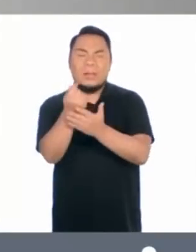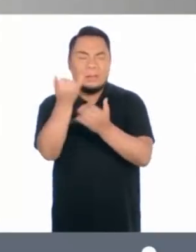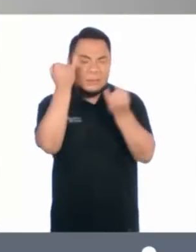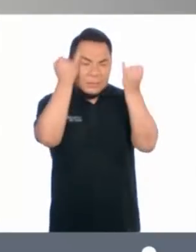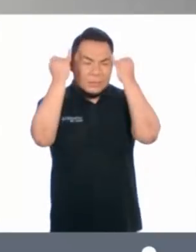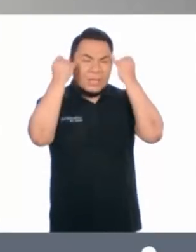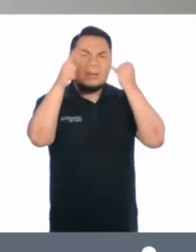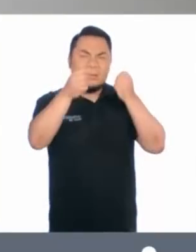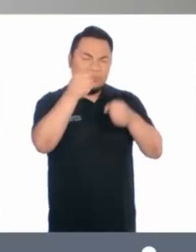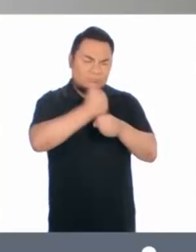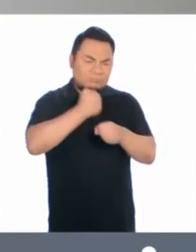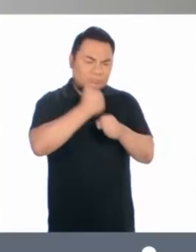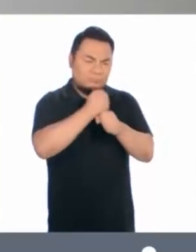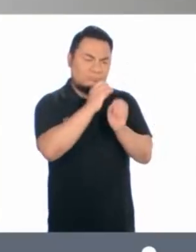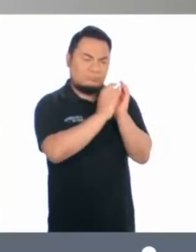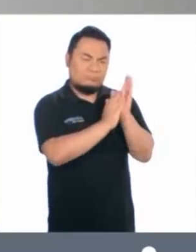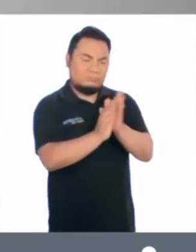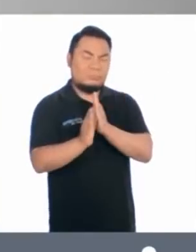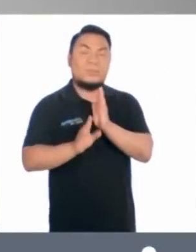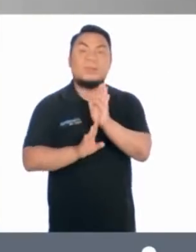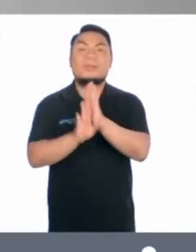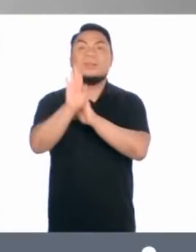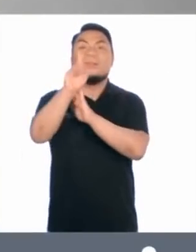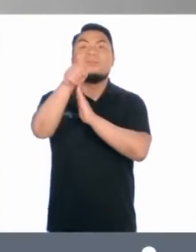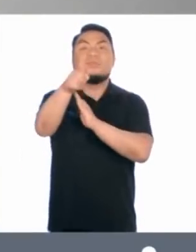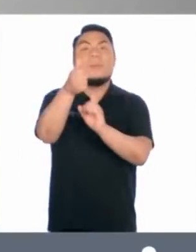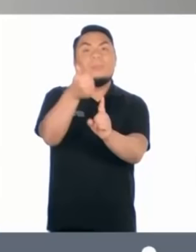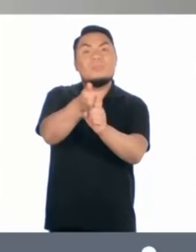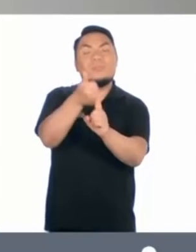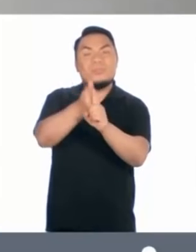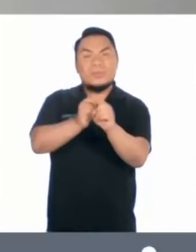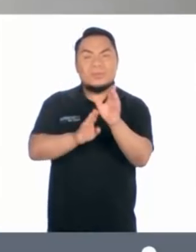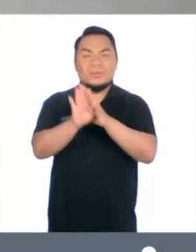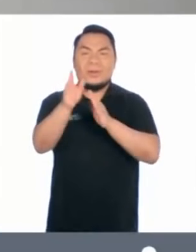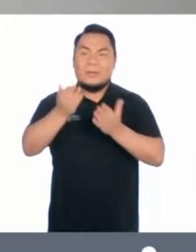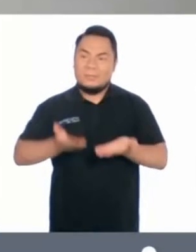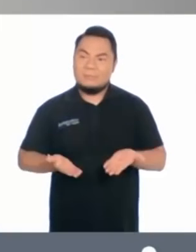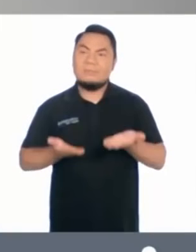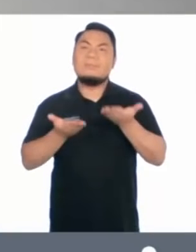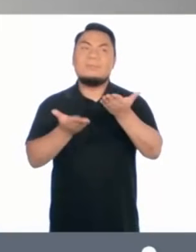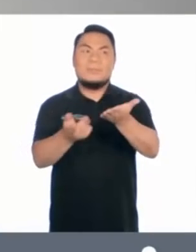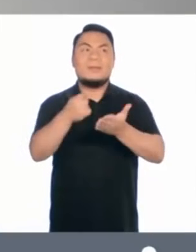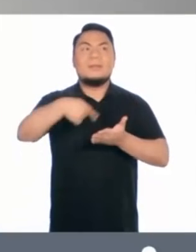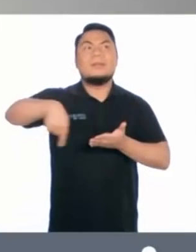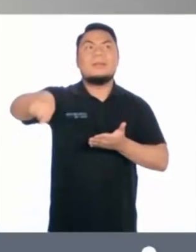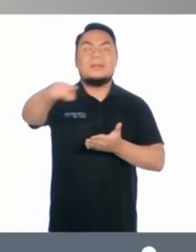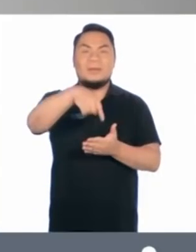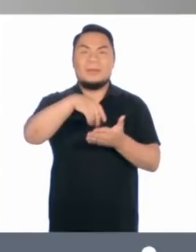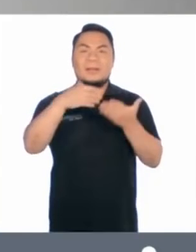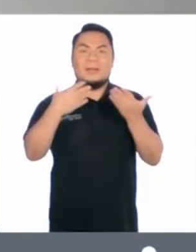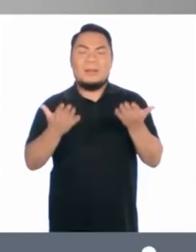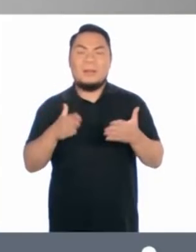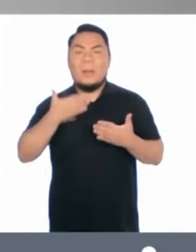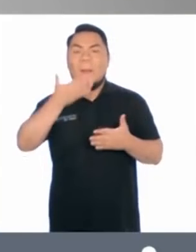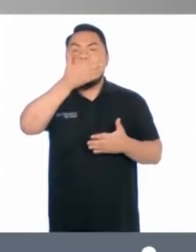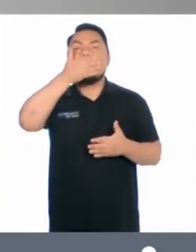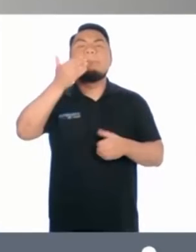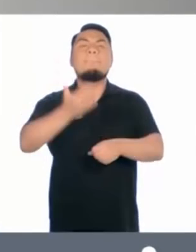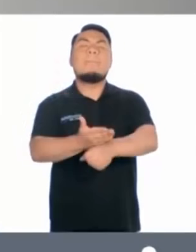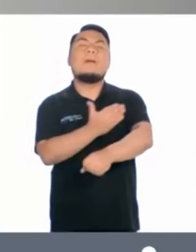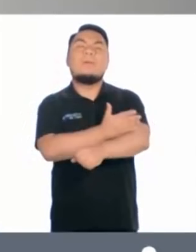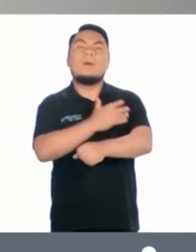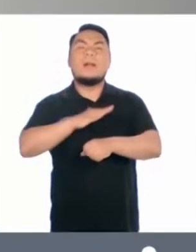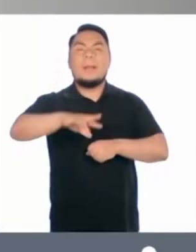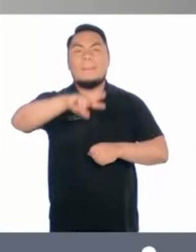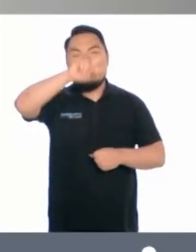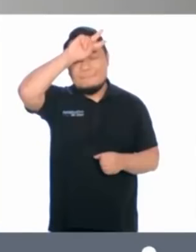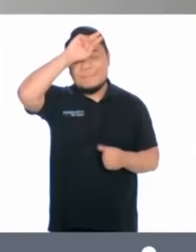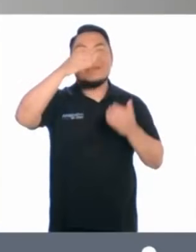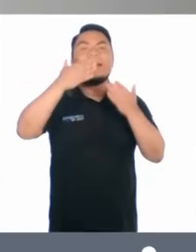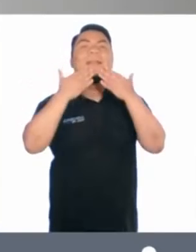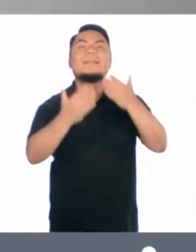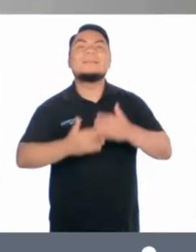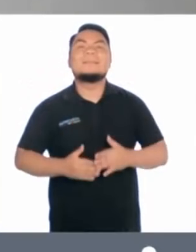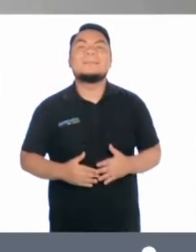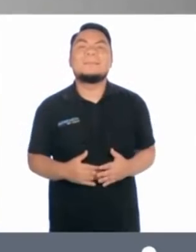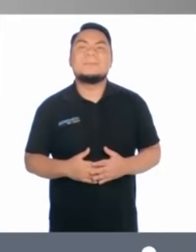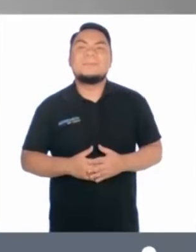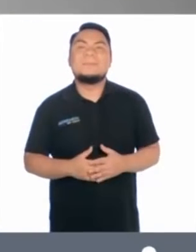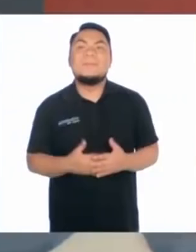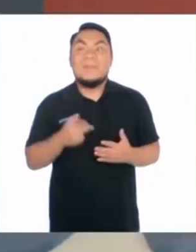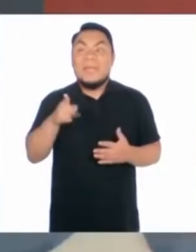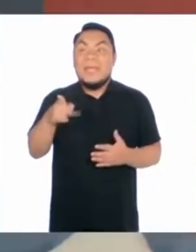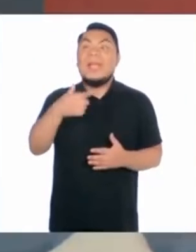desarrollenlo. Así poder realizar su propio emprendimiento y contribuir a dar soluciones para la mejora de nuestro país. Gracias.